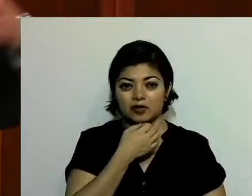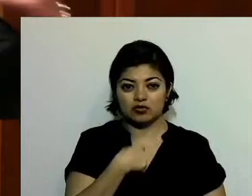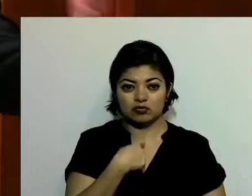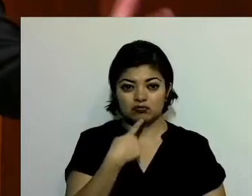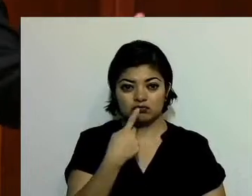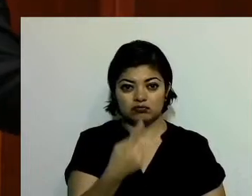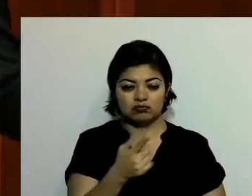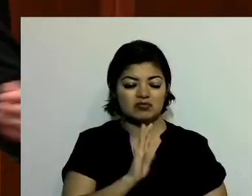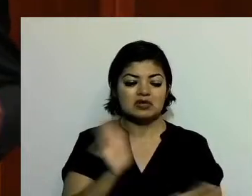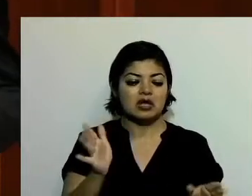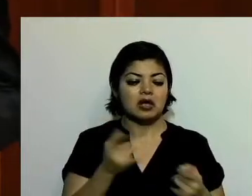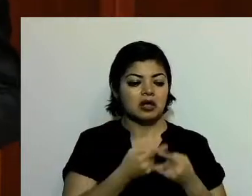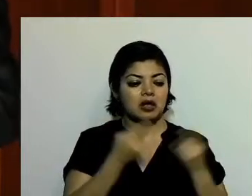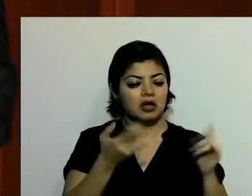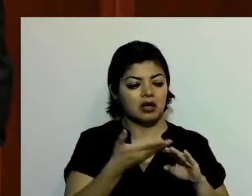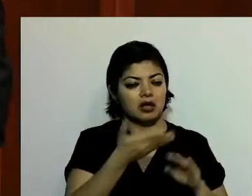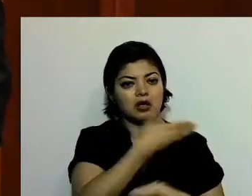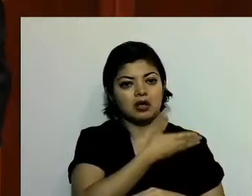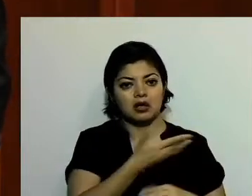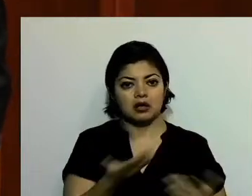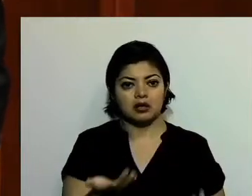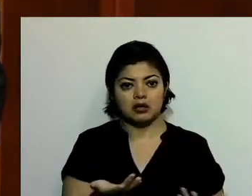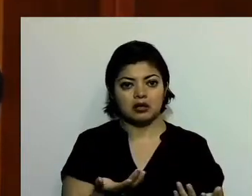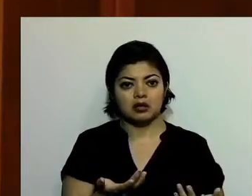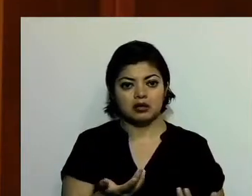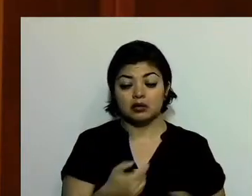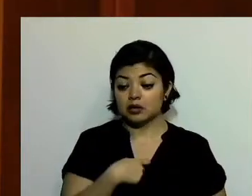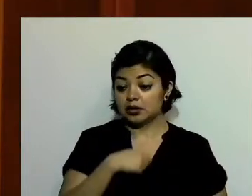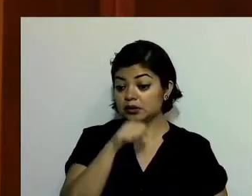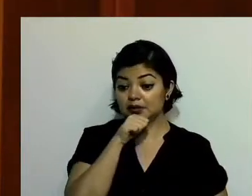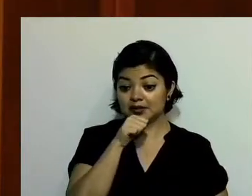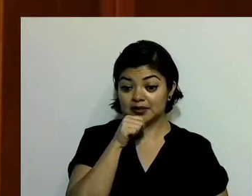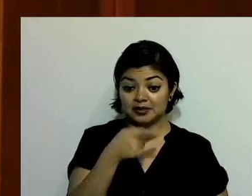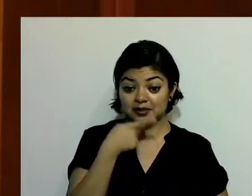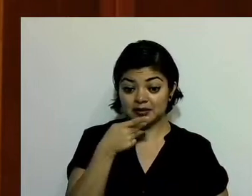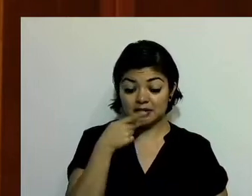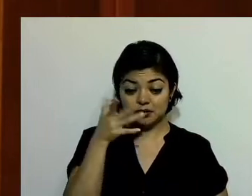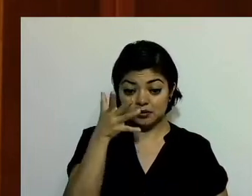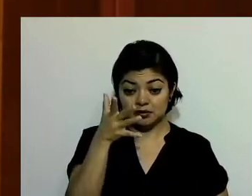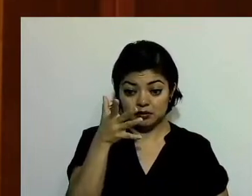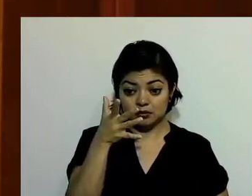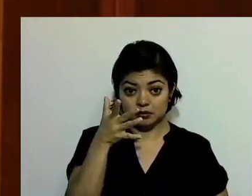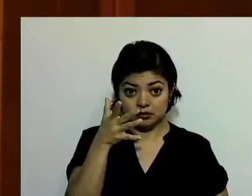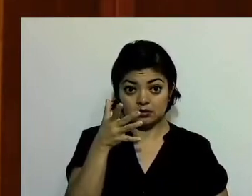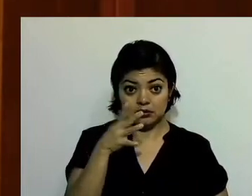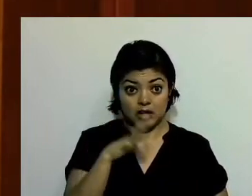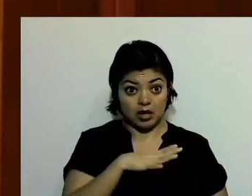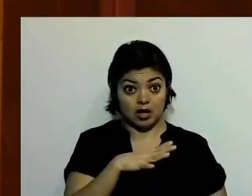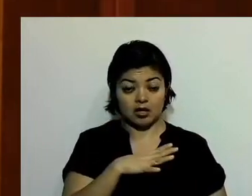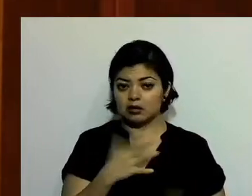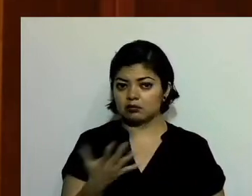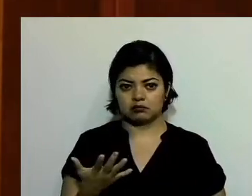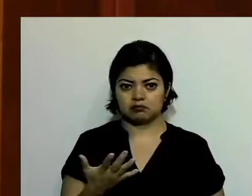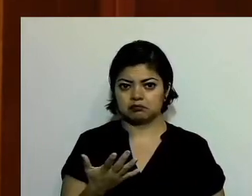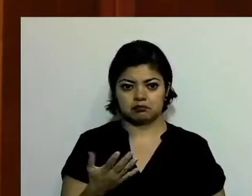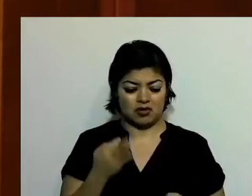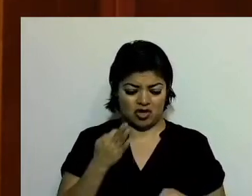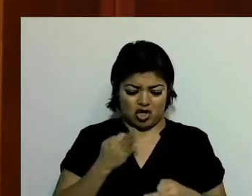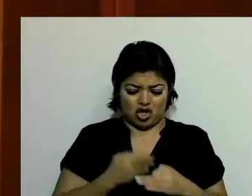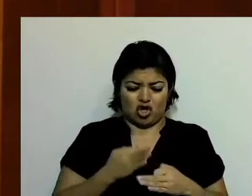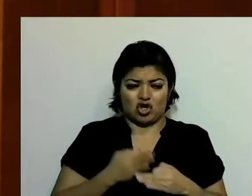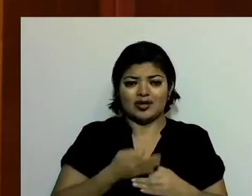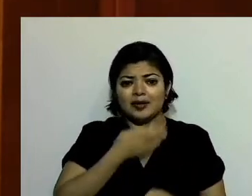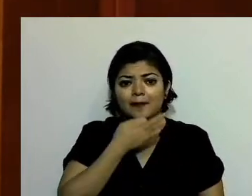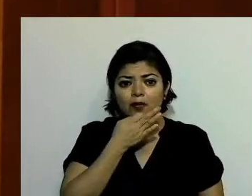quedó en el pasado. Y lo que no hemos dicho tampoco existe, existe lo que estamos haciendo en este